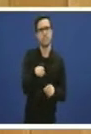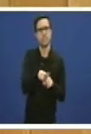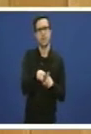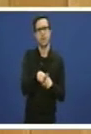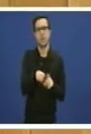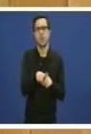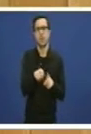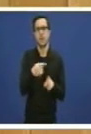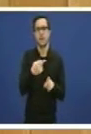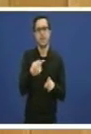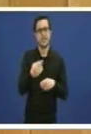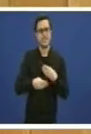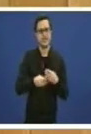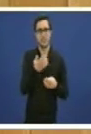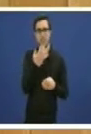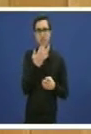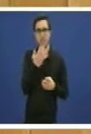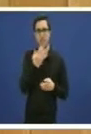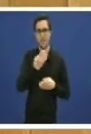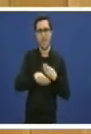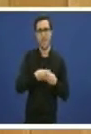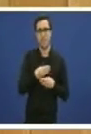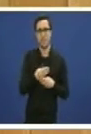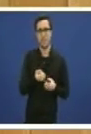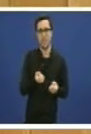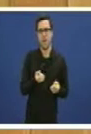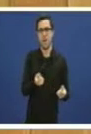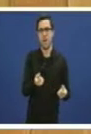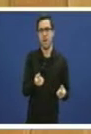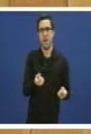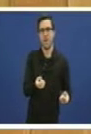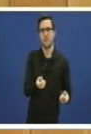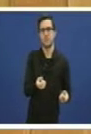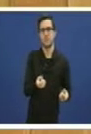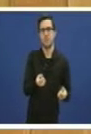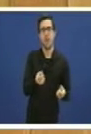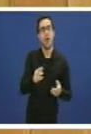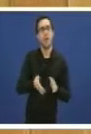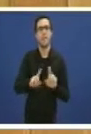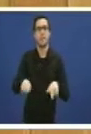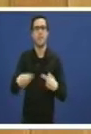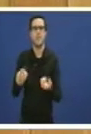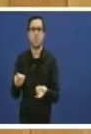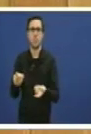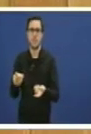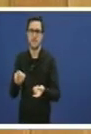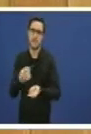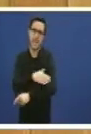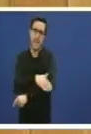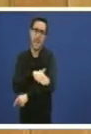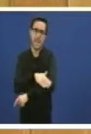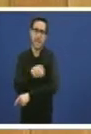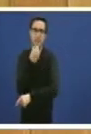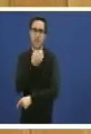misión se legásemos as eracións bindeiras un estado do benestar peor do que nos atopamos Así que